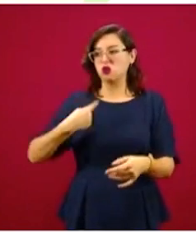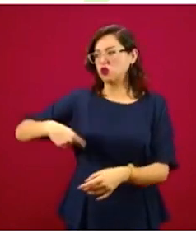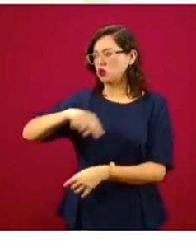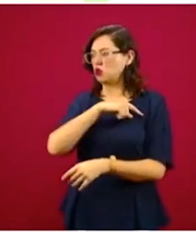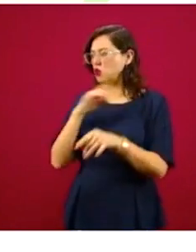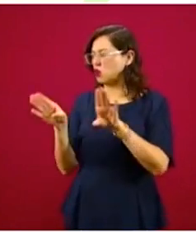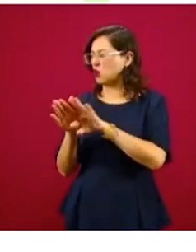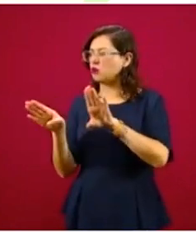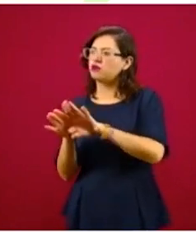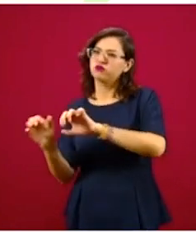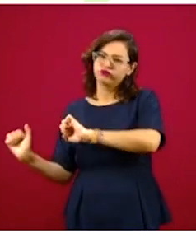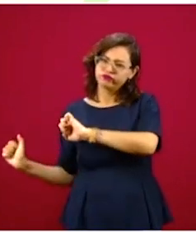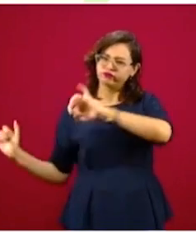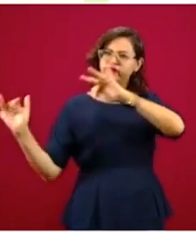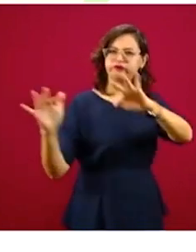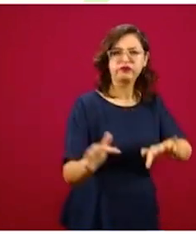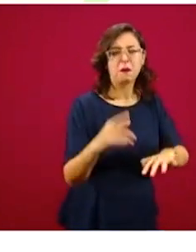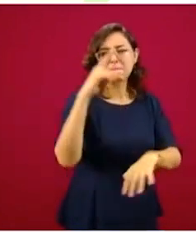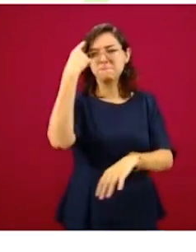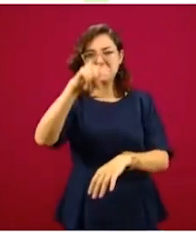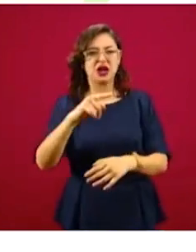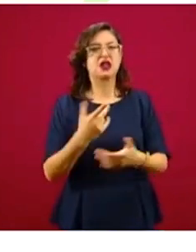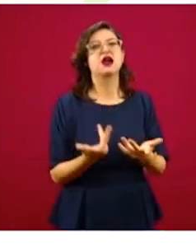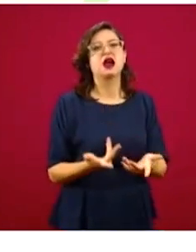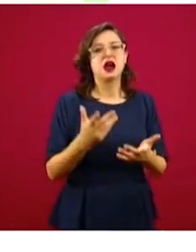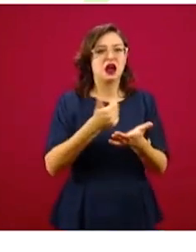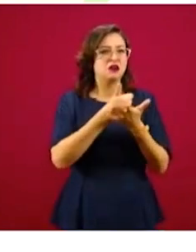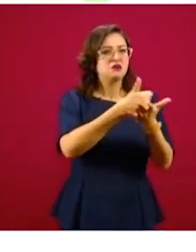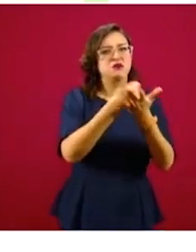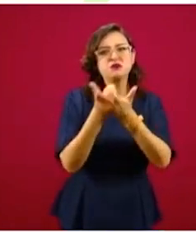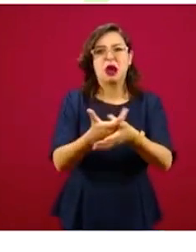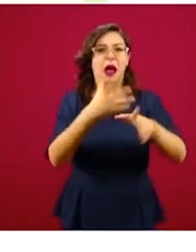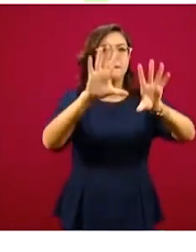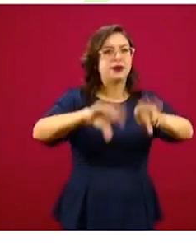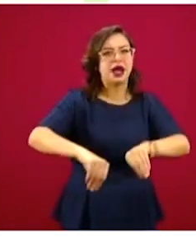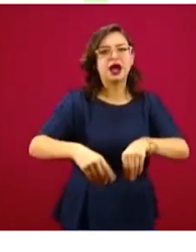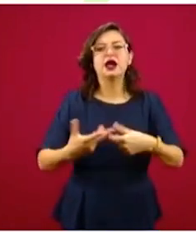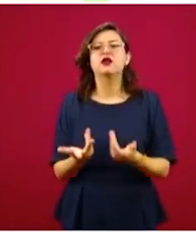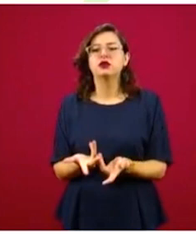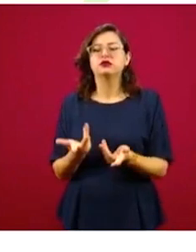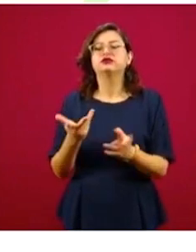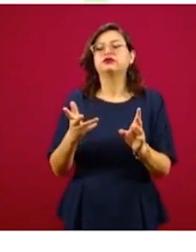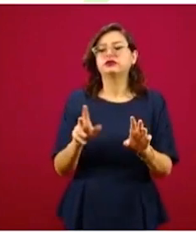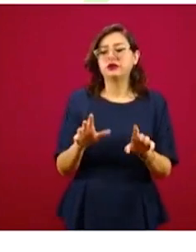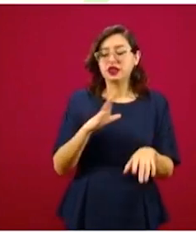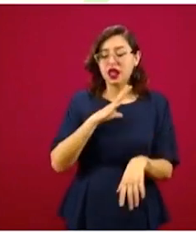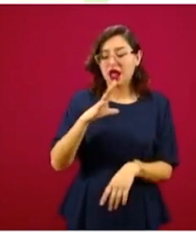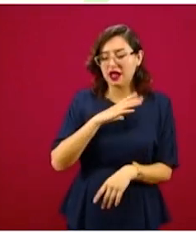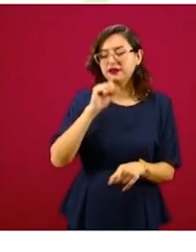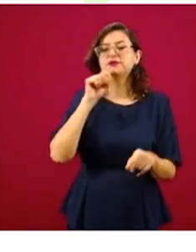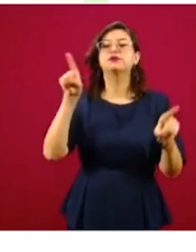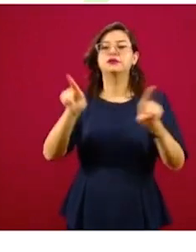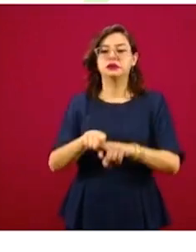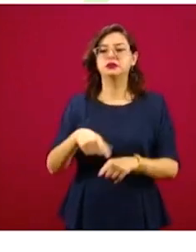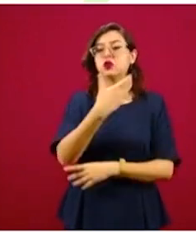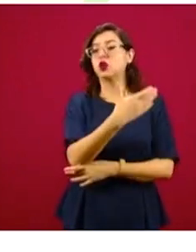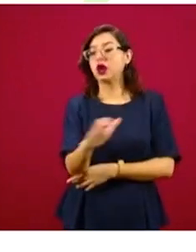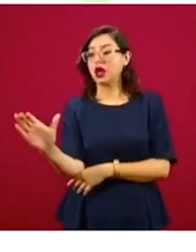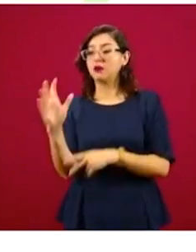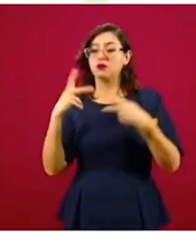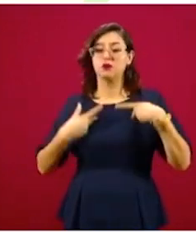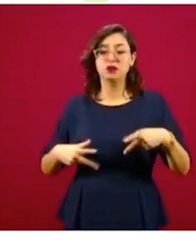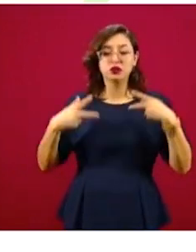combate. Participan en ello brigadas rurales, las unidades municipales de protección civil, por supuesto una gran red de